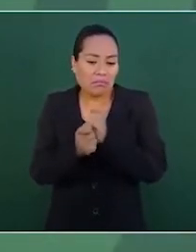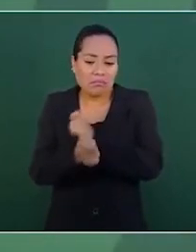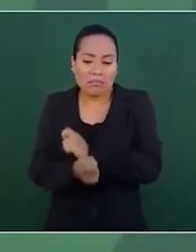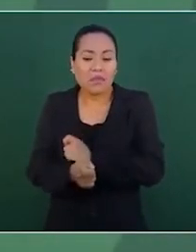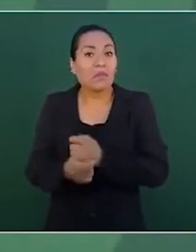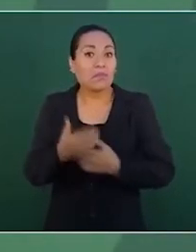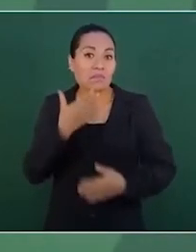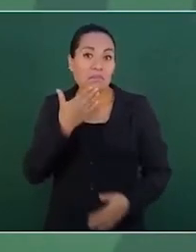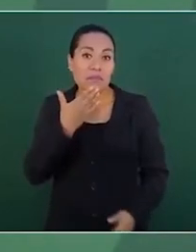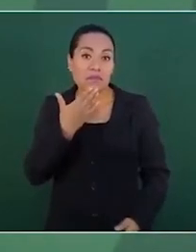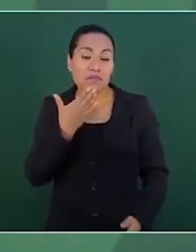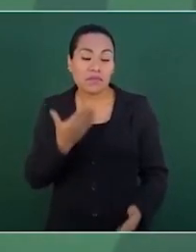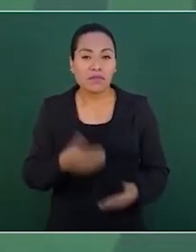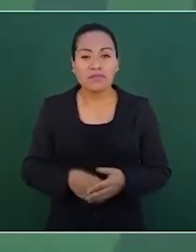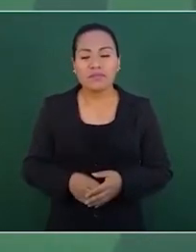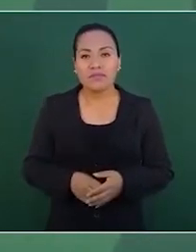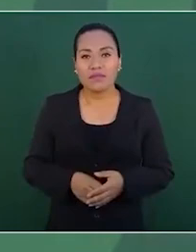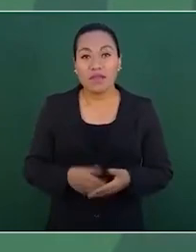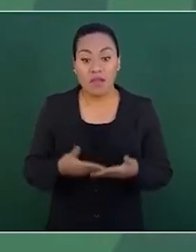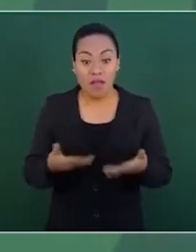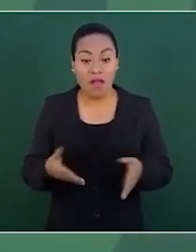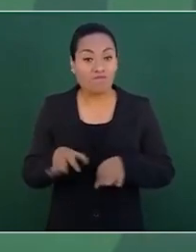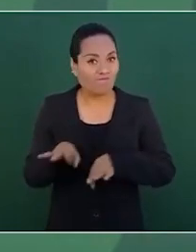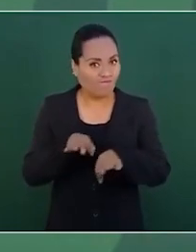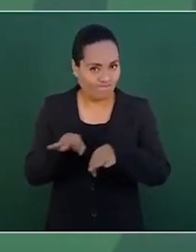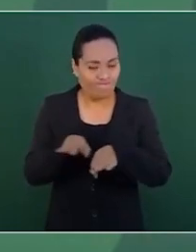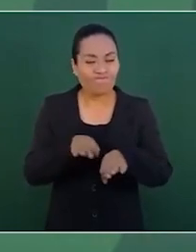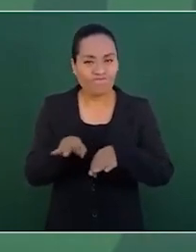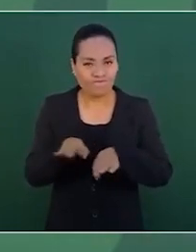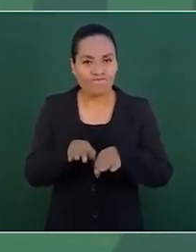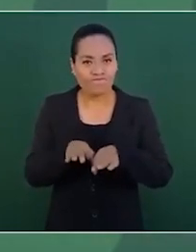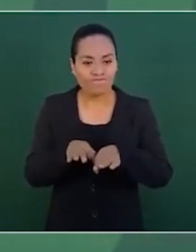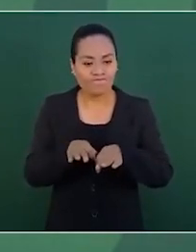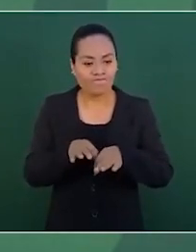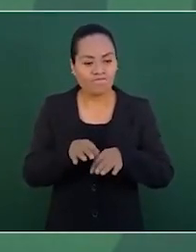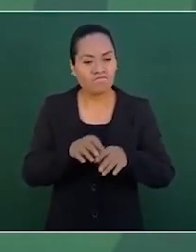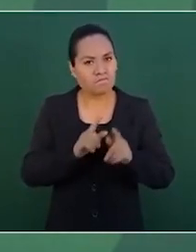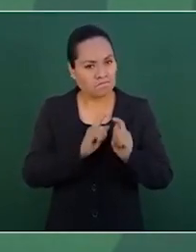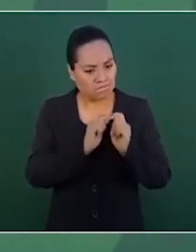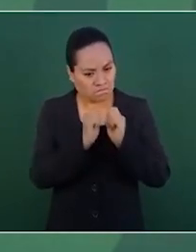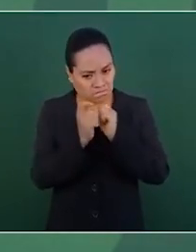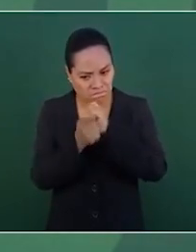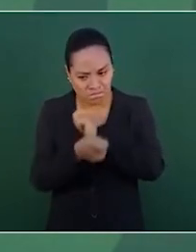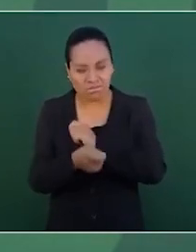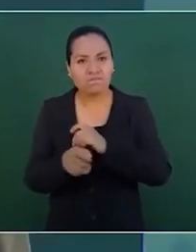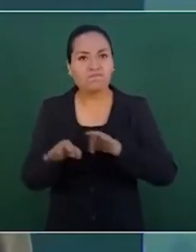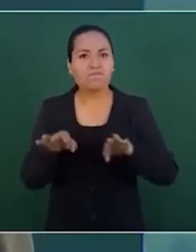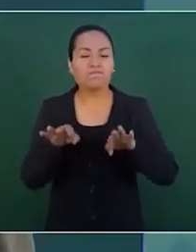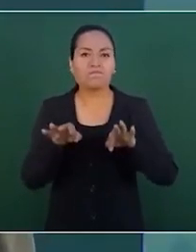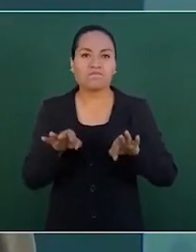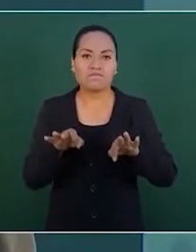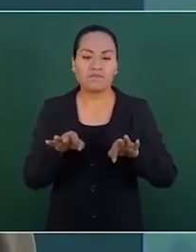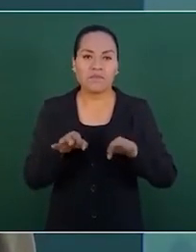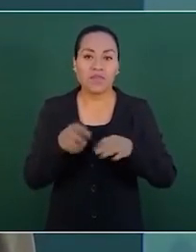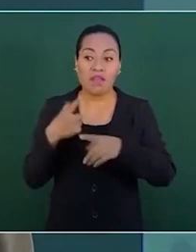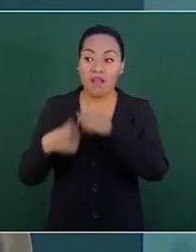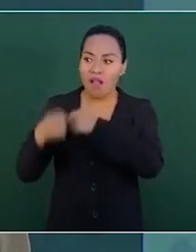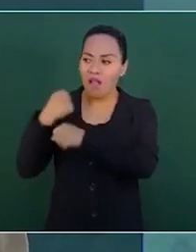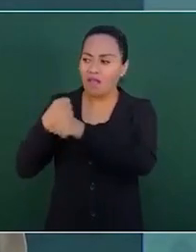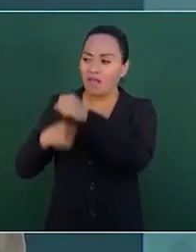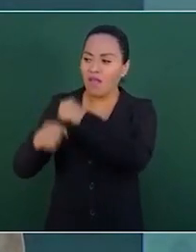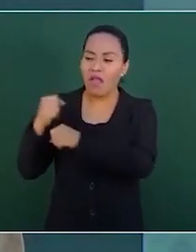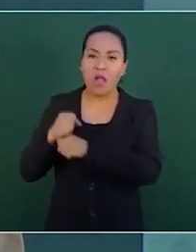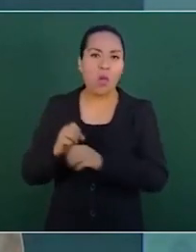Se está llevando a cabo una transformación, como no se veía en mucho tiempo.